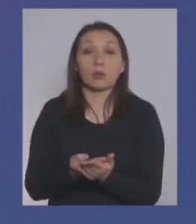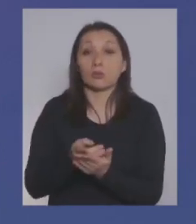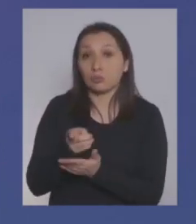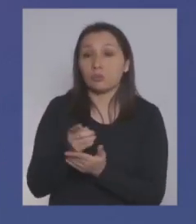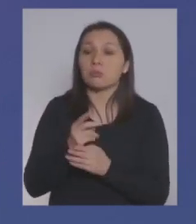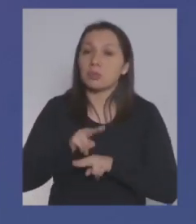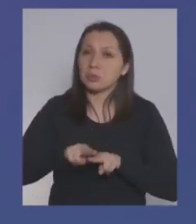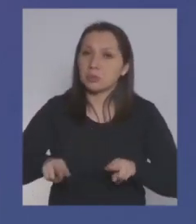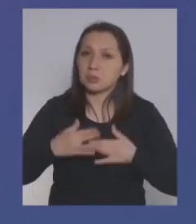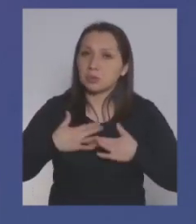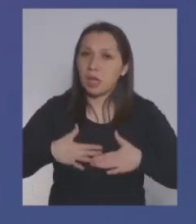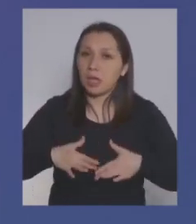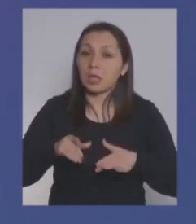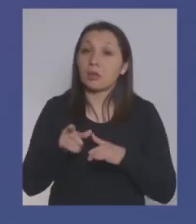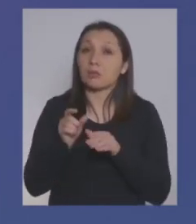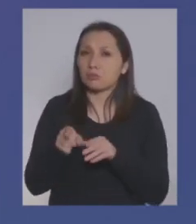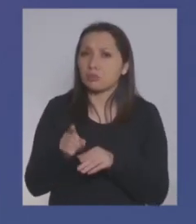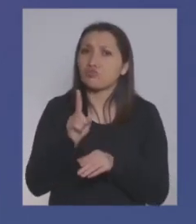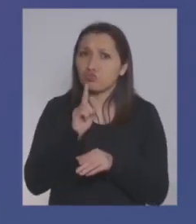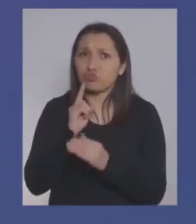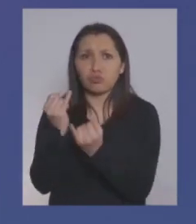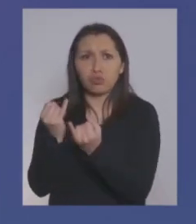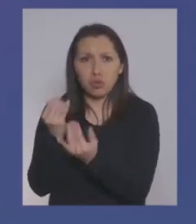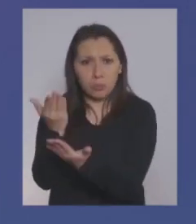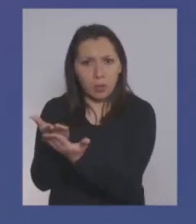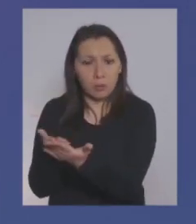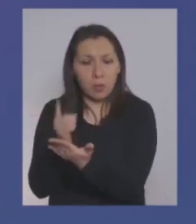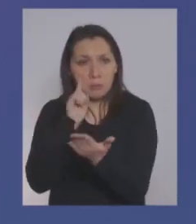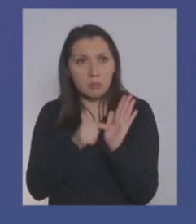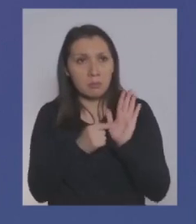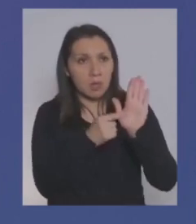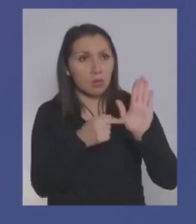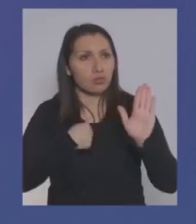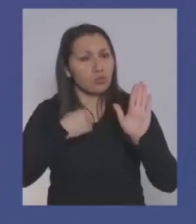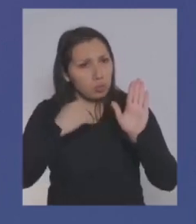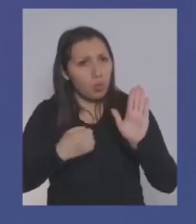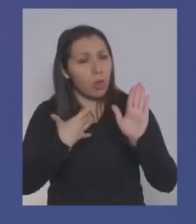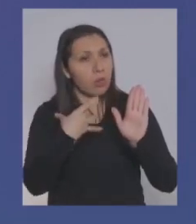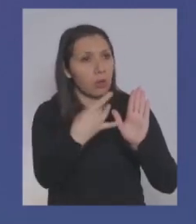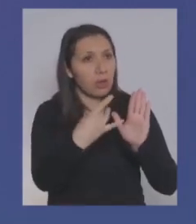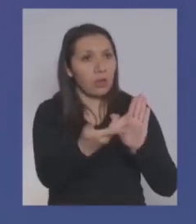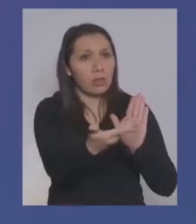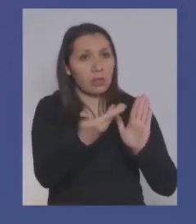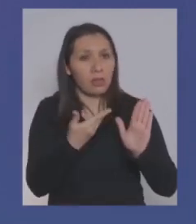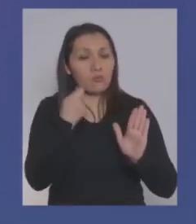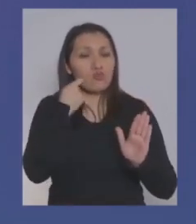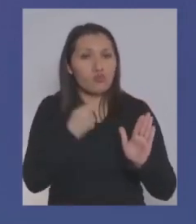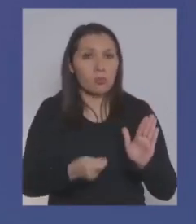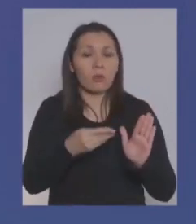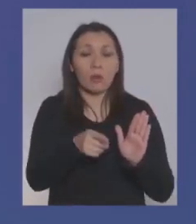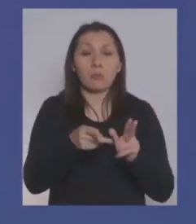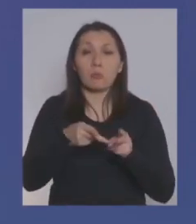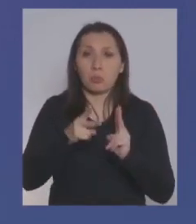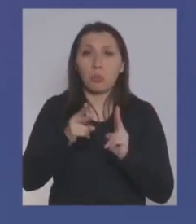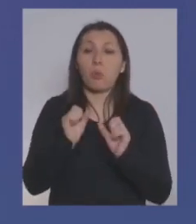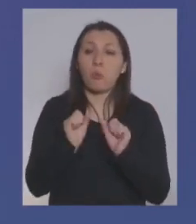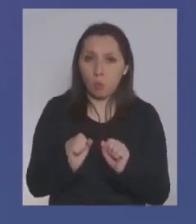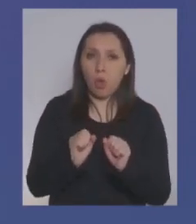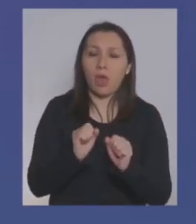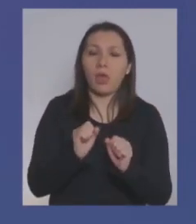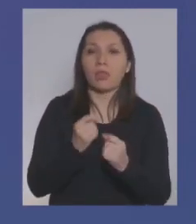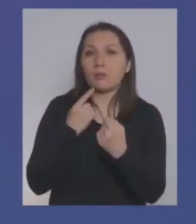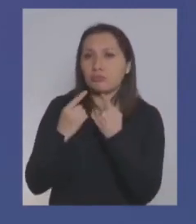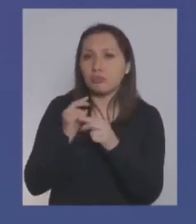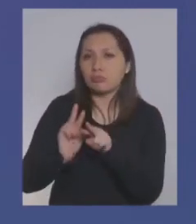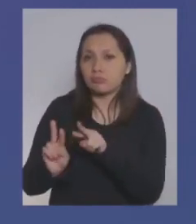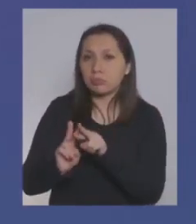quédense con la tranquilidad, que si tienen los antecedentes para mostrar que su caso es elegible, ese caso va a ser tomado en cuenta, va a ser tratado, va